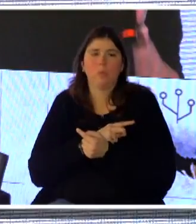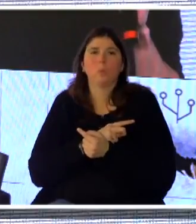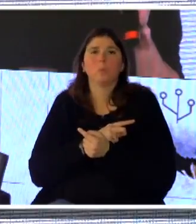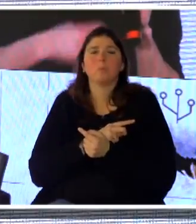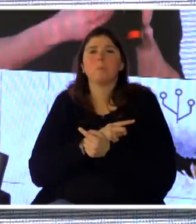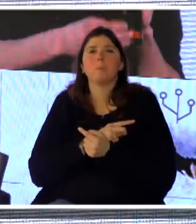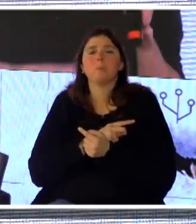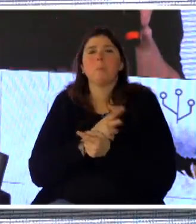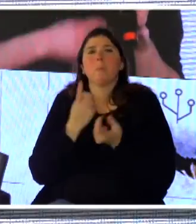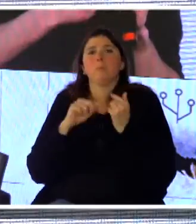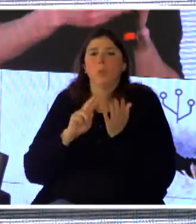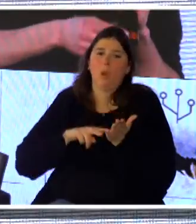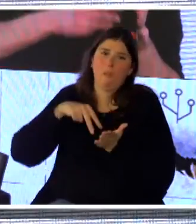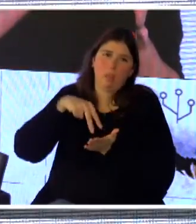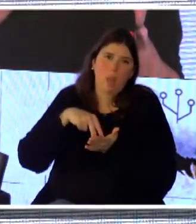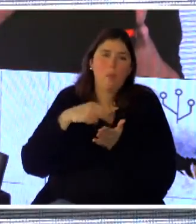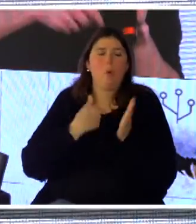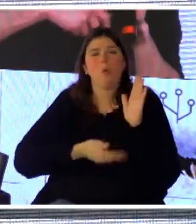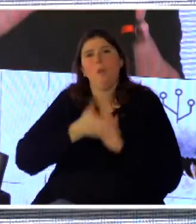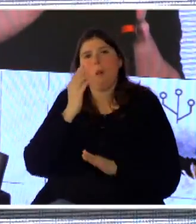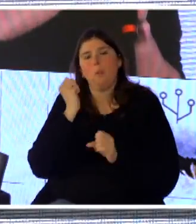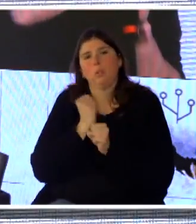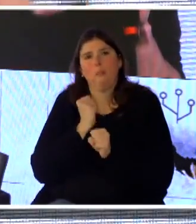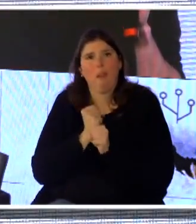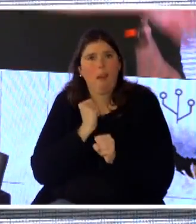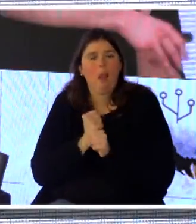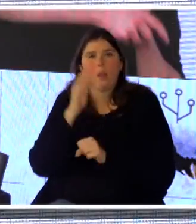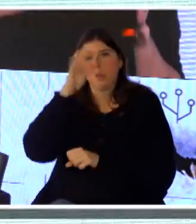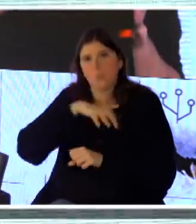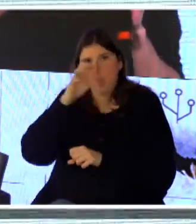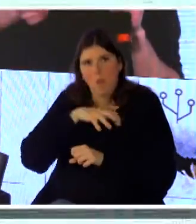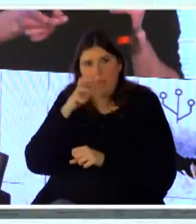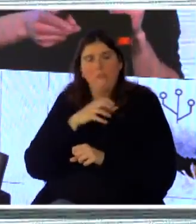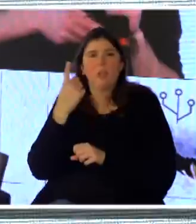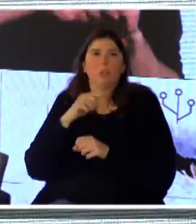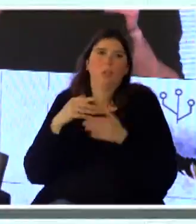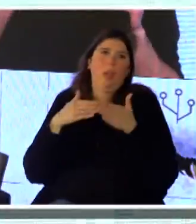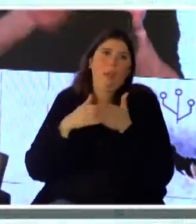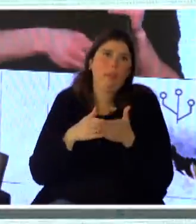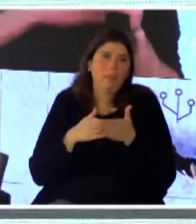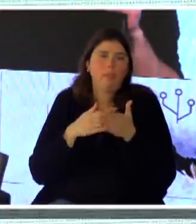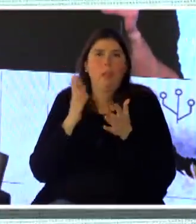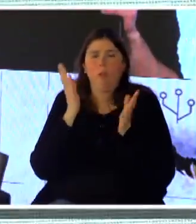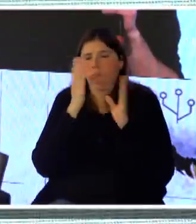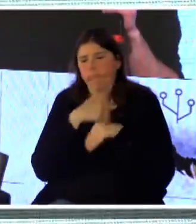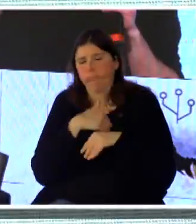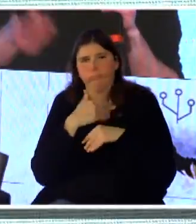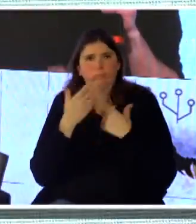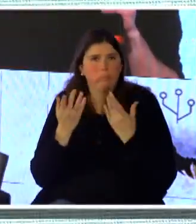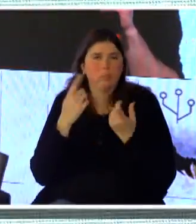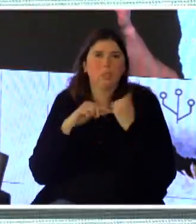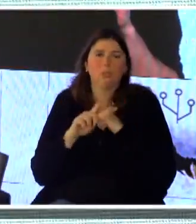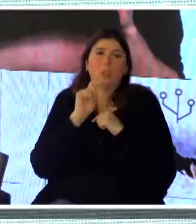Cosas, nos levantamos, vamos a trabajar, llueve, está embarrada la esquina, vamos a ir al colegio, o está lindo y vamos al